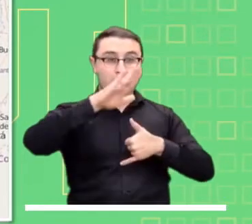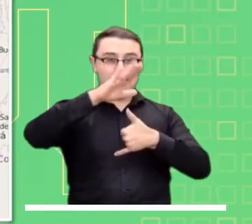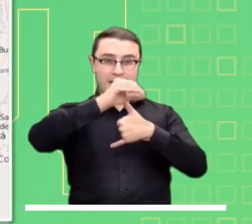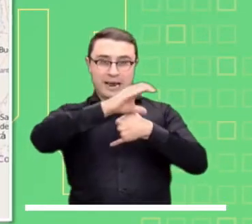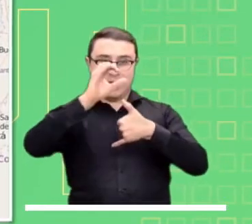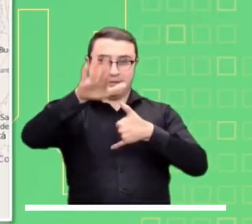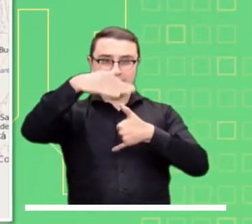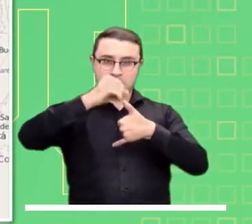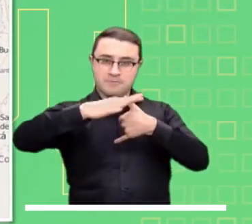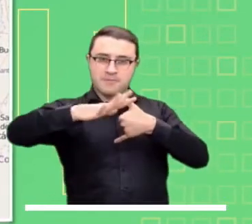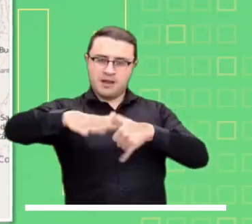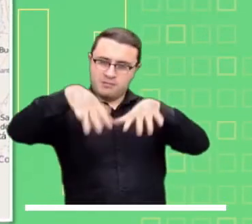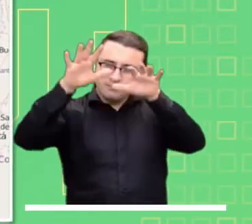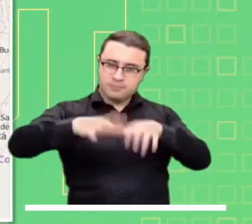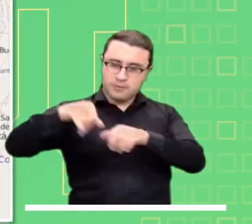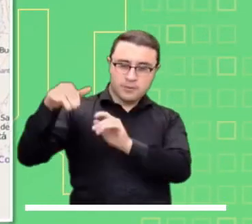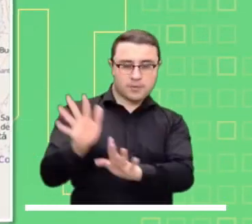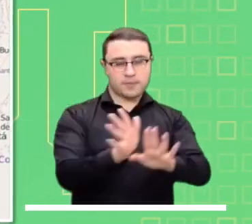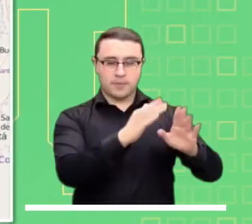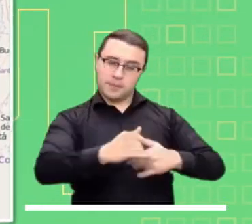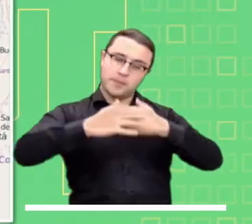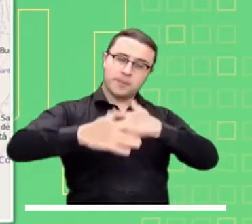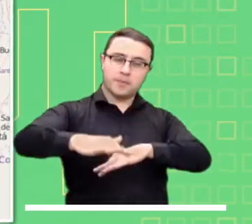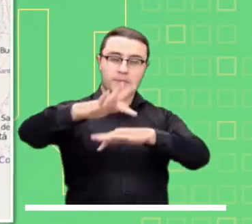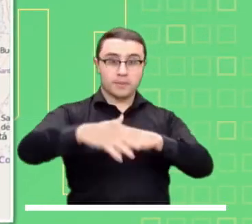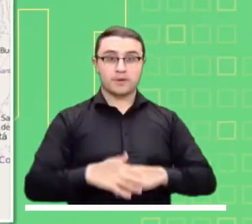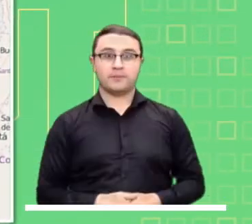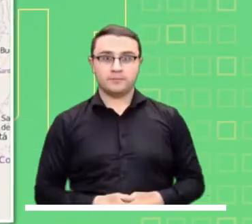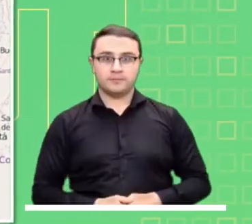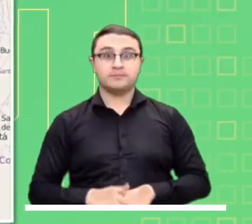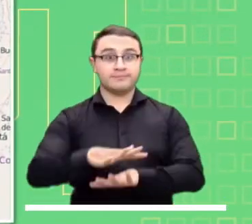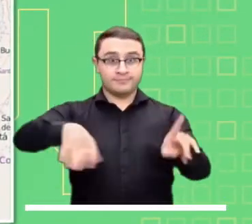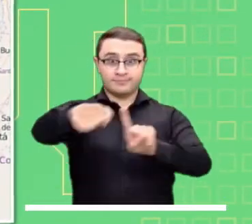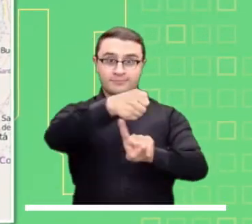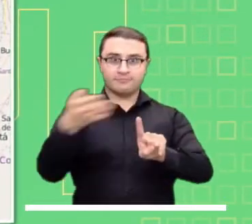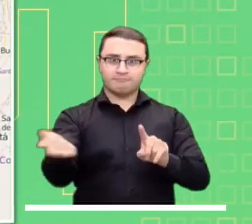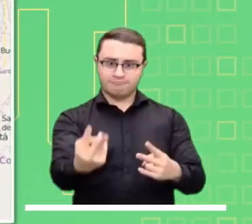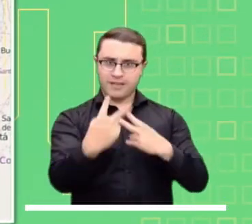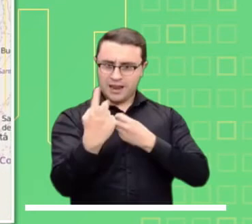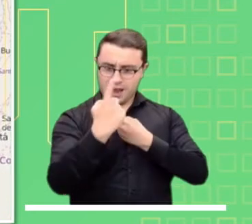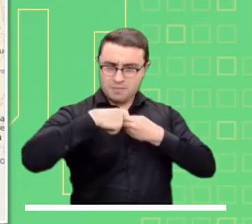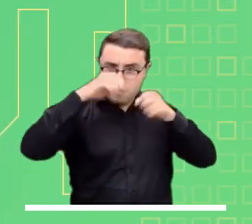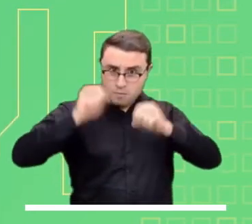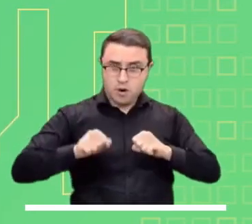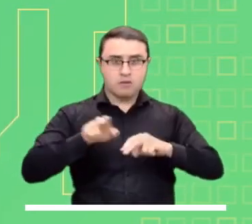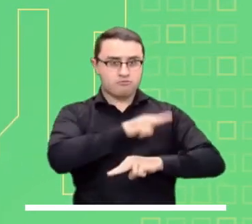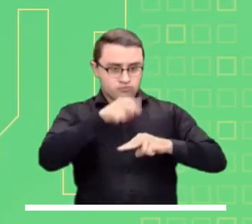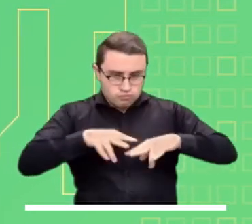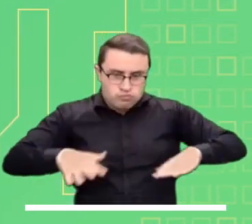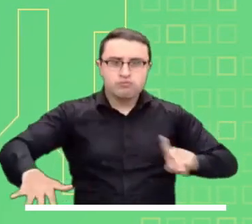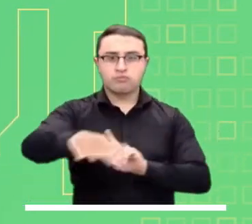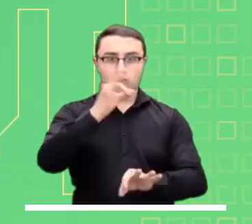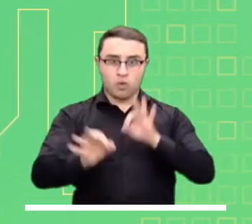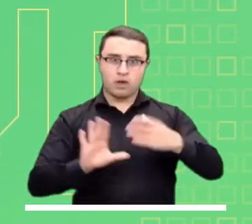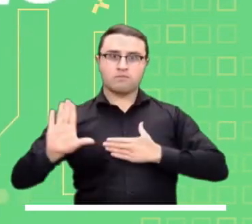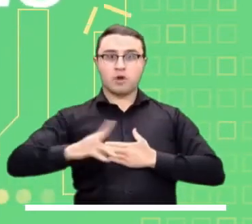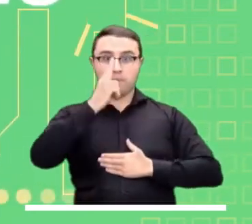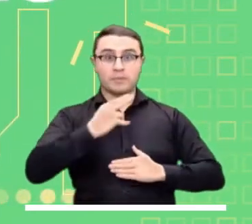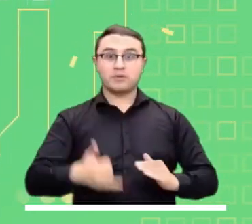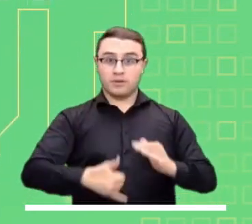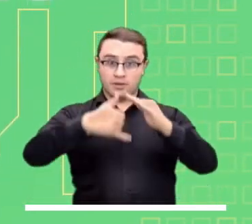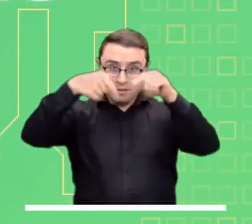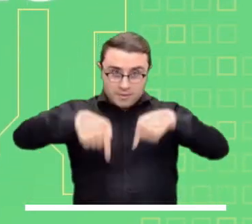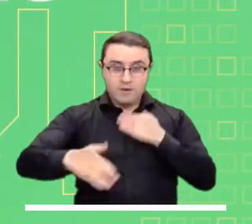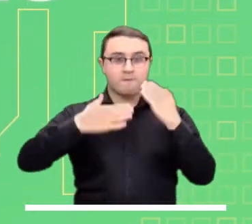Alerta naranja por tiempo lluvioso en el norte de la cuenca del Pacífico y por viento y oleaje en el mar Caribe Central. Los